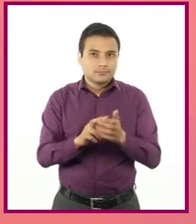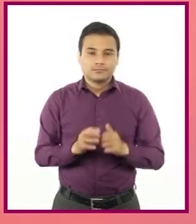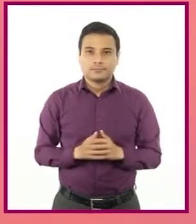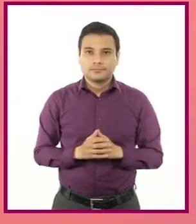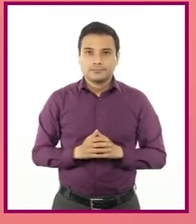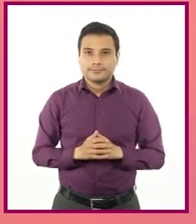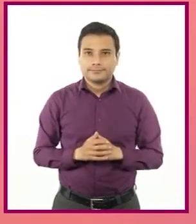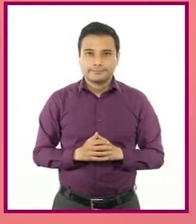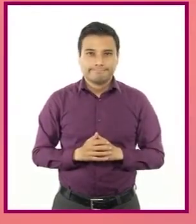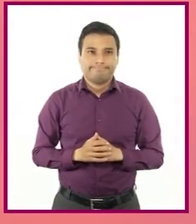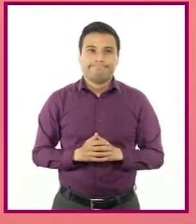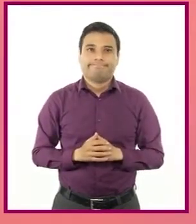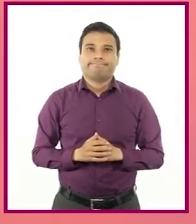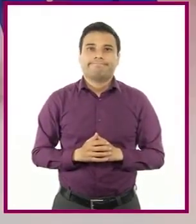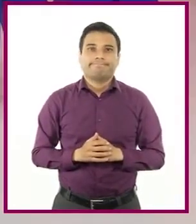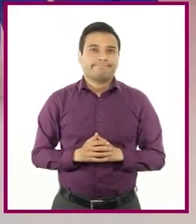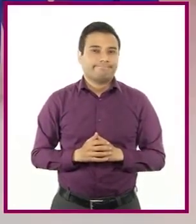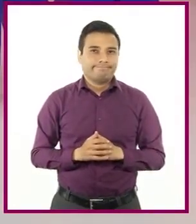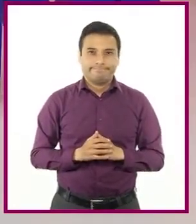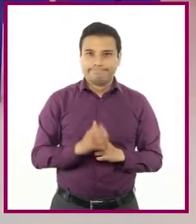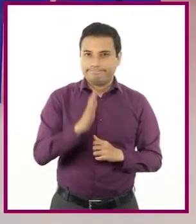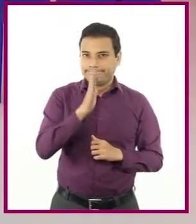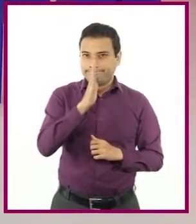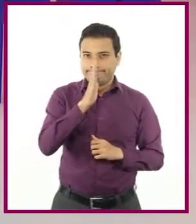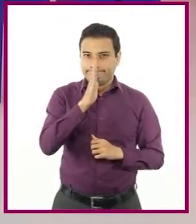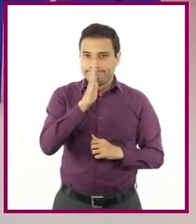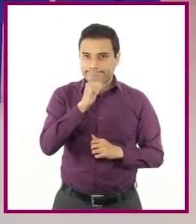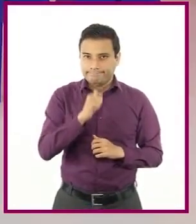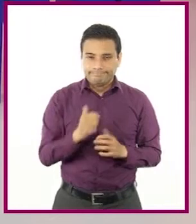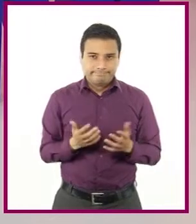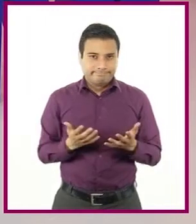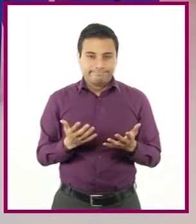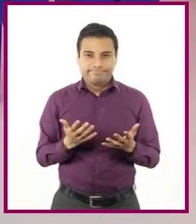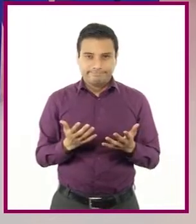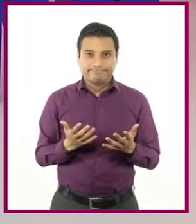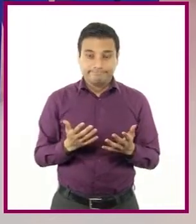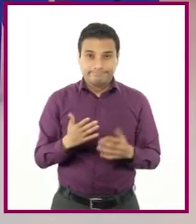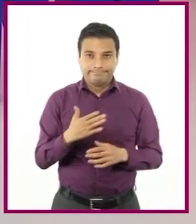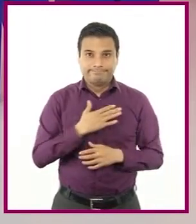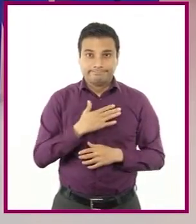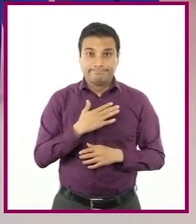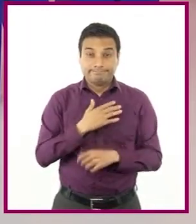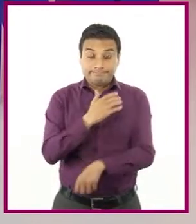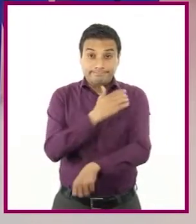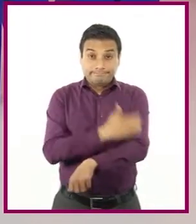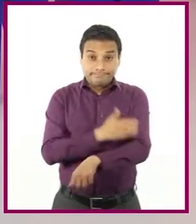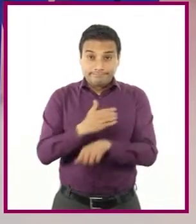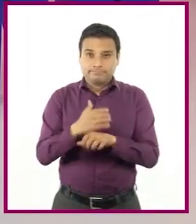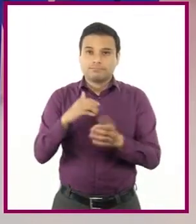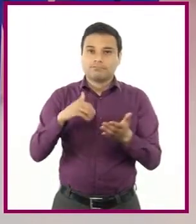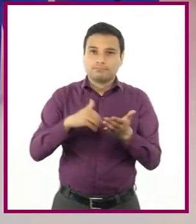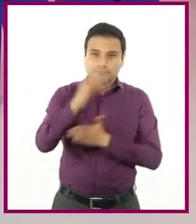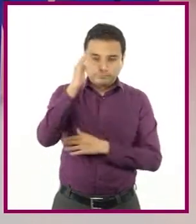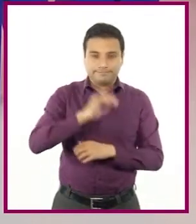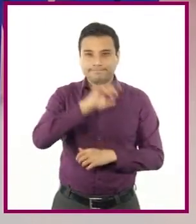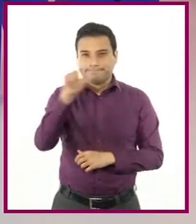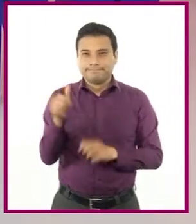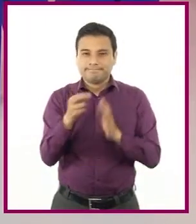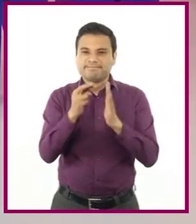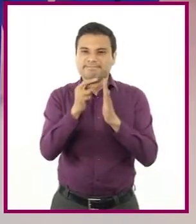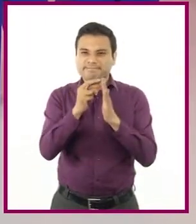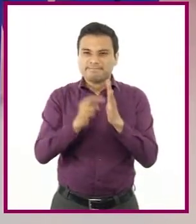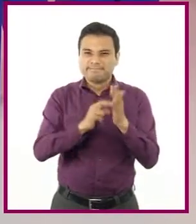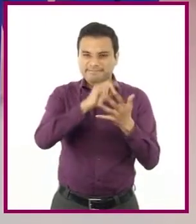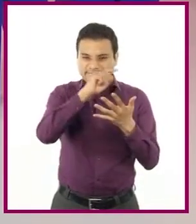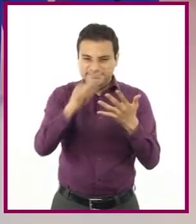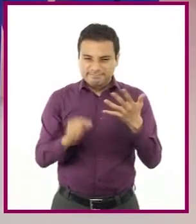no sabe. Mis compañeros estuvieron a punto de correrme del equipo. Así que después de ese día me leía el reglamento completo. Aunque me